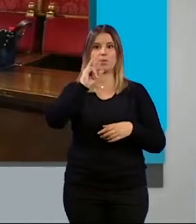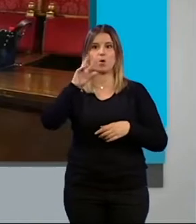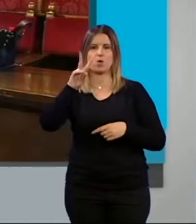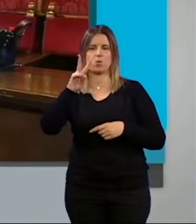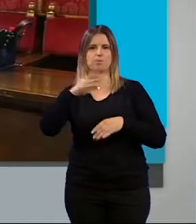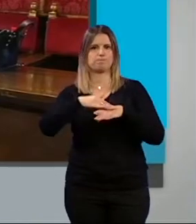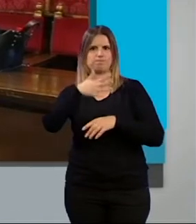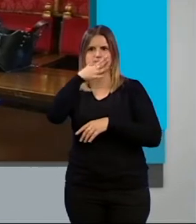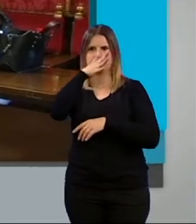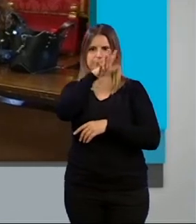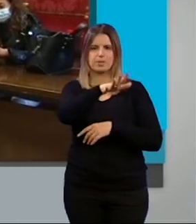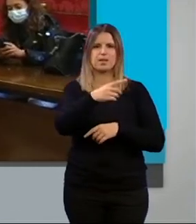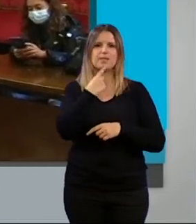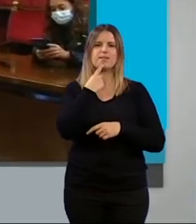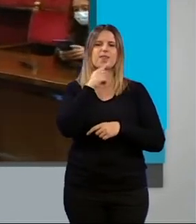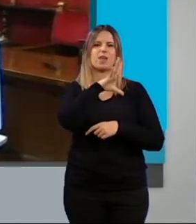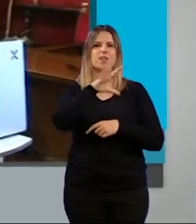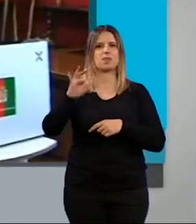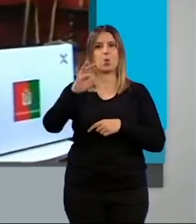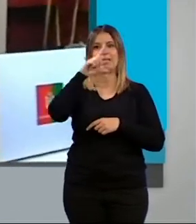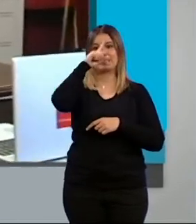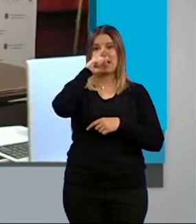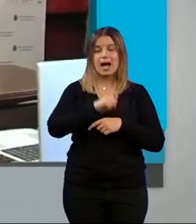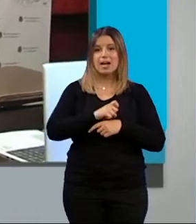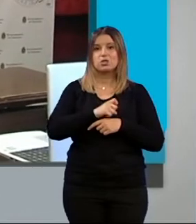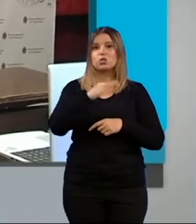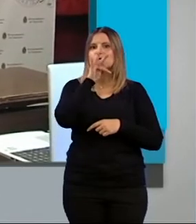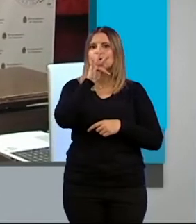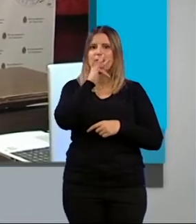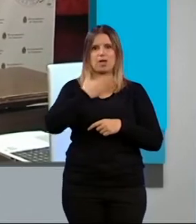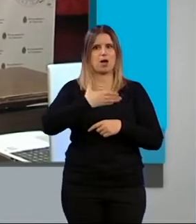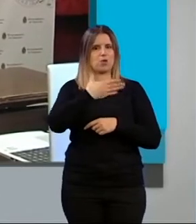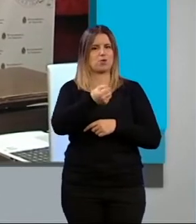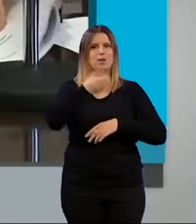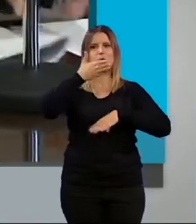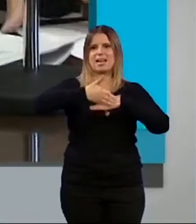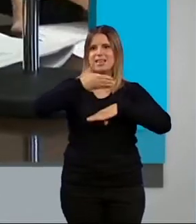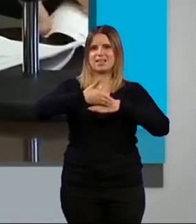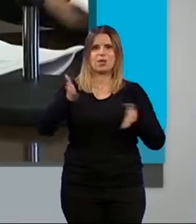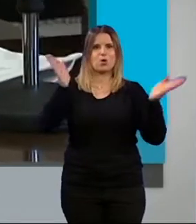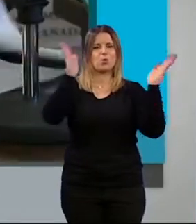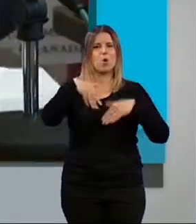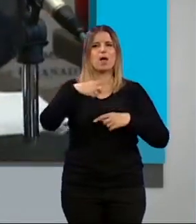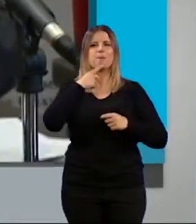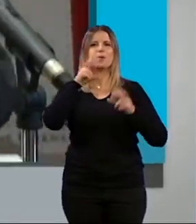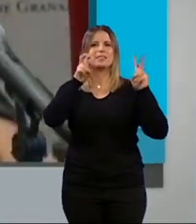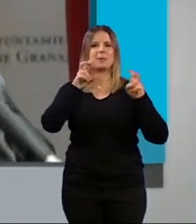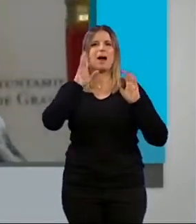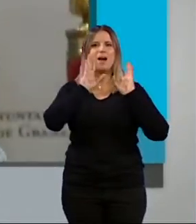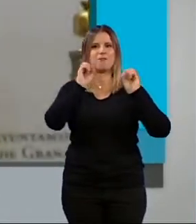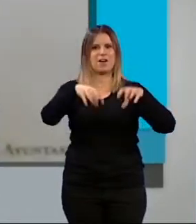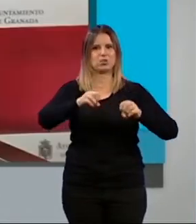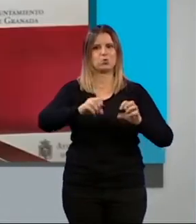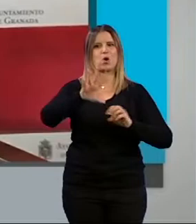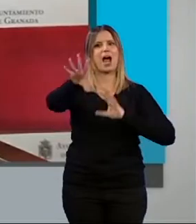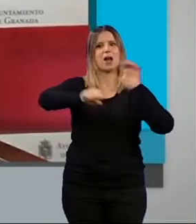denunciado que tras medio siglo de concesión el consistorio no ha sacado una nueva licitación del servicio de recogida de basura al no llegar a